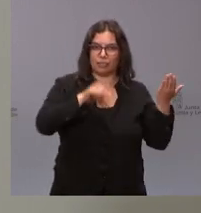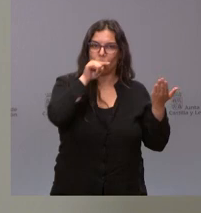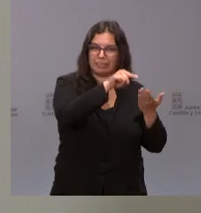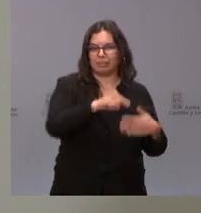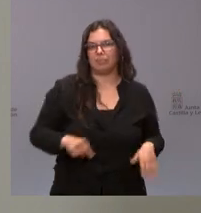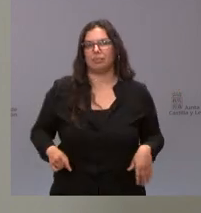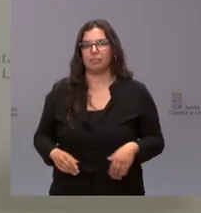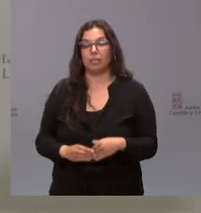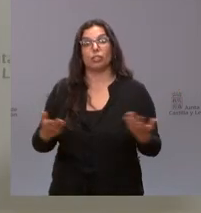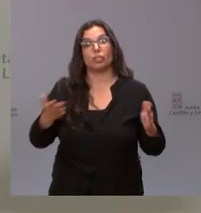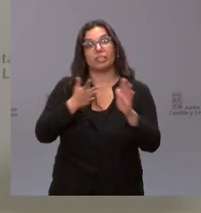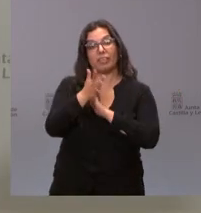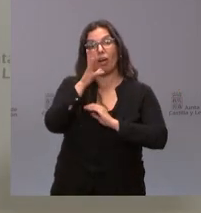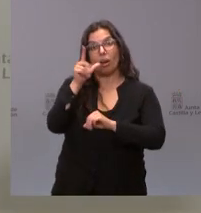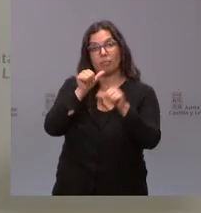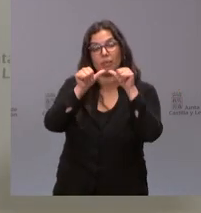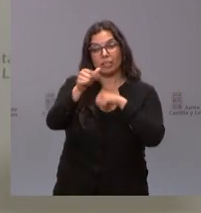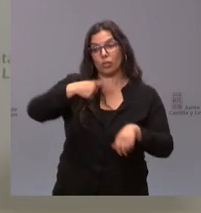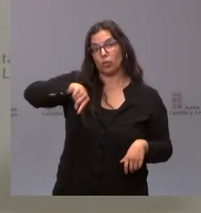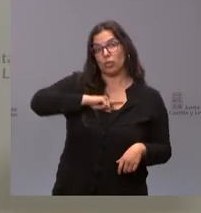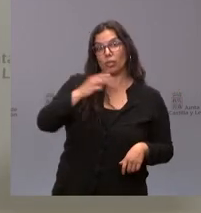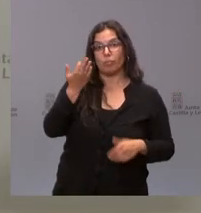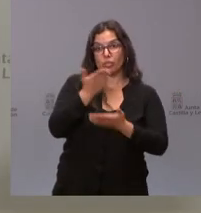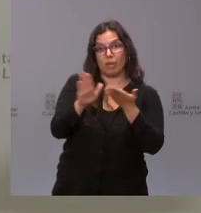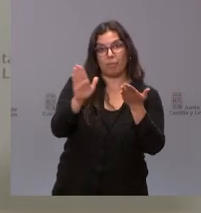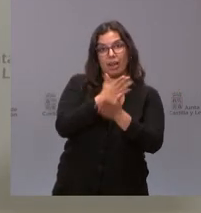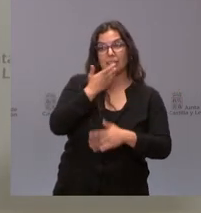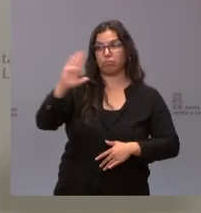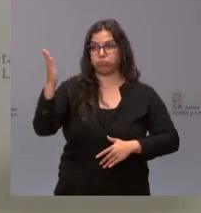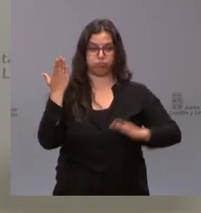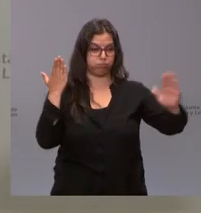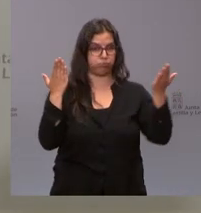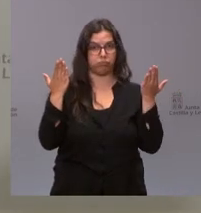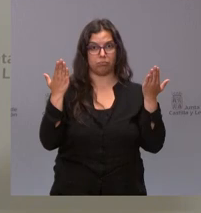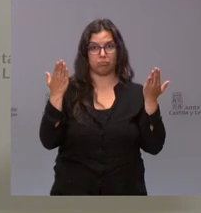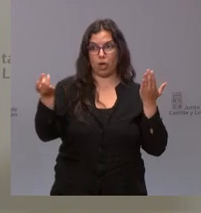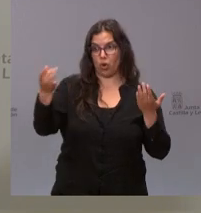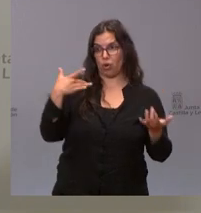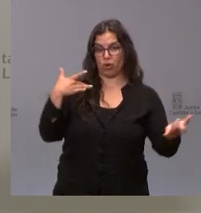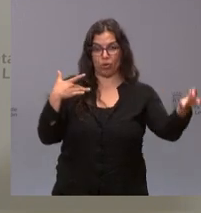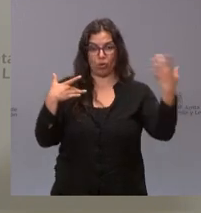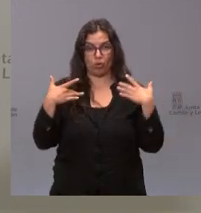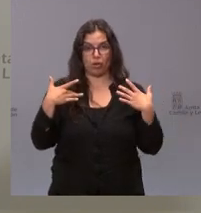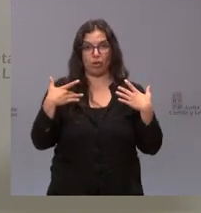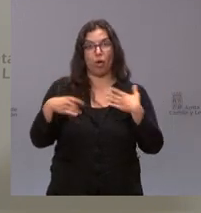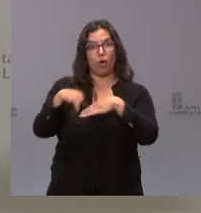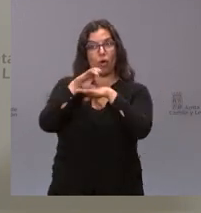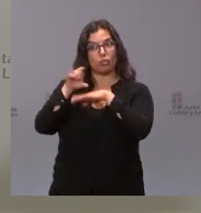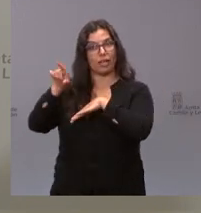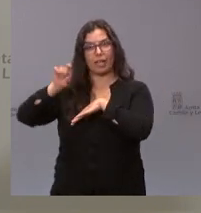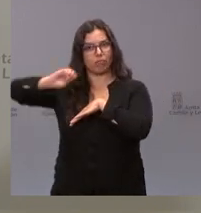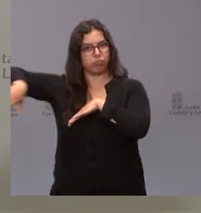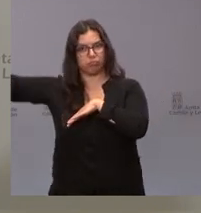O sea que a partir de ahora nosotros tenemos que distinguir cuando nos llega un correo de una consejería lo